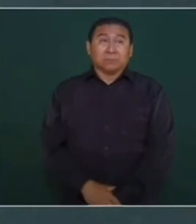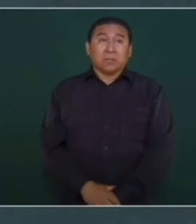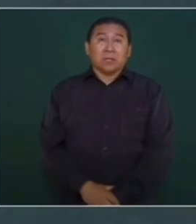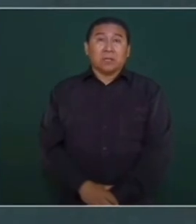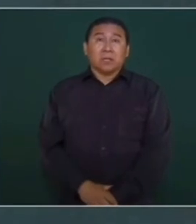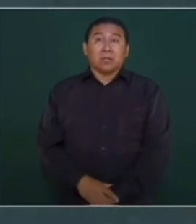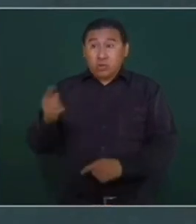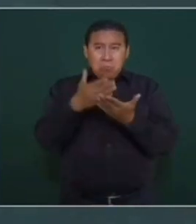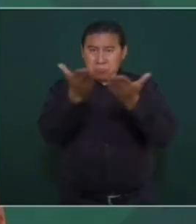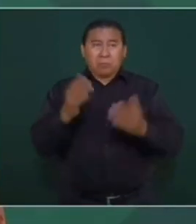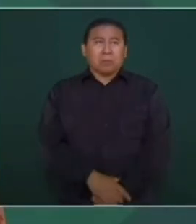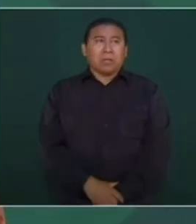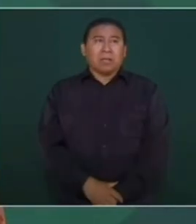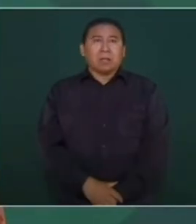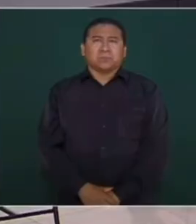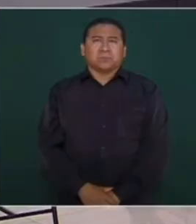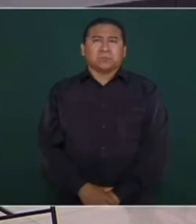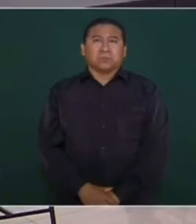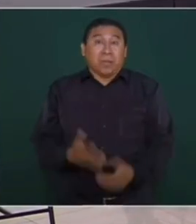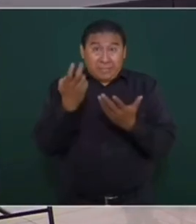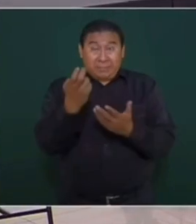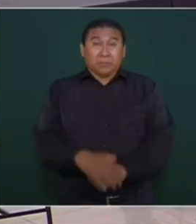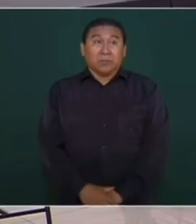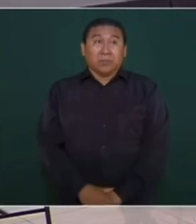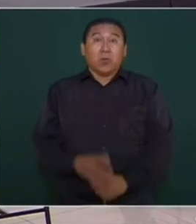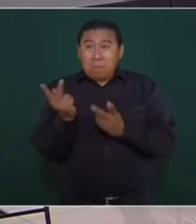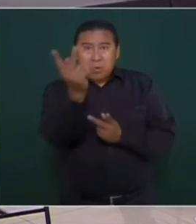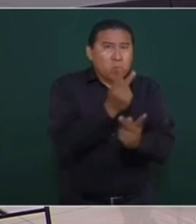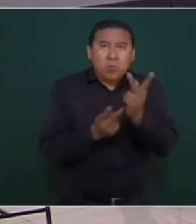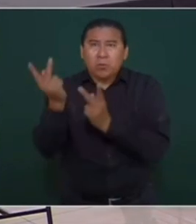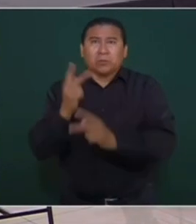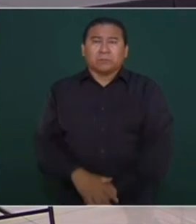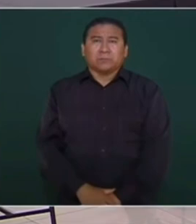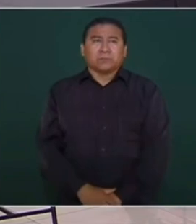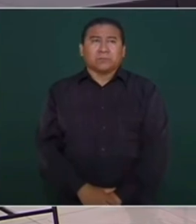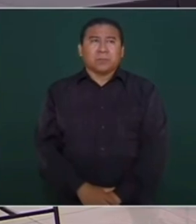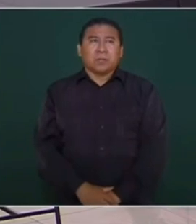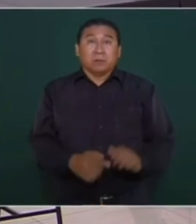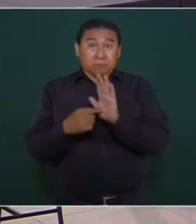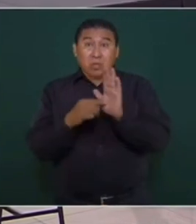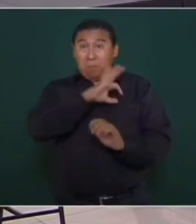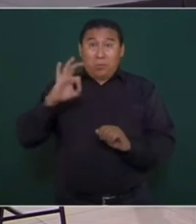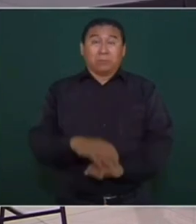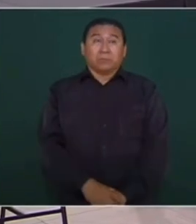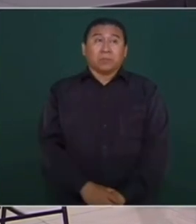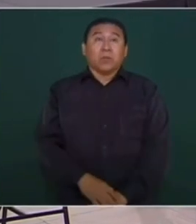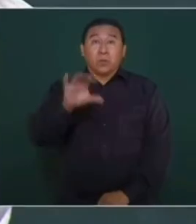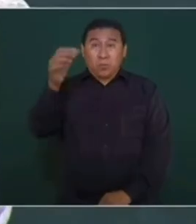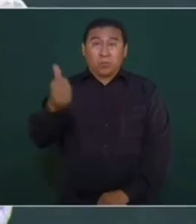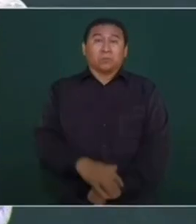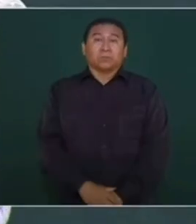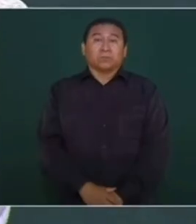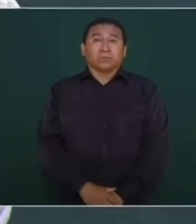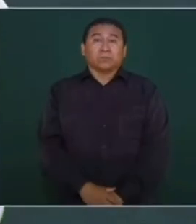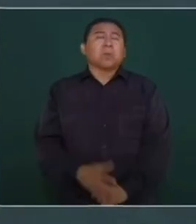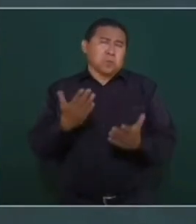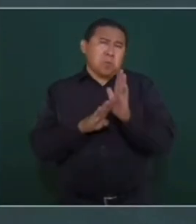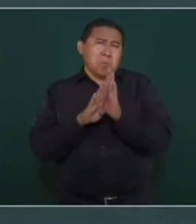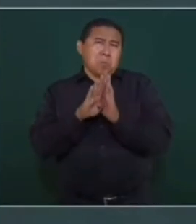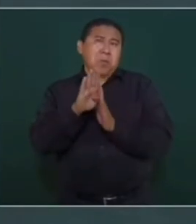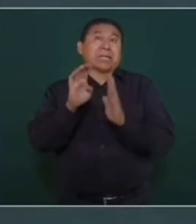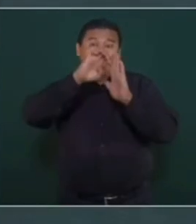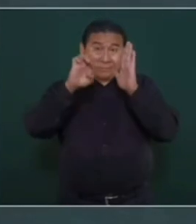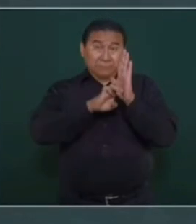ellos ponían a los candidatos. Candidatos a modo. Entonces, con la encuesta, queda establecido de que se puede. Y lo otro, que también fue un avance,